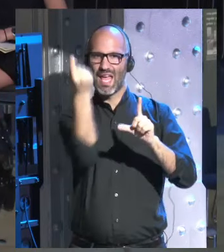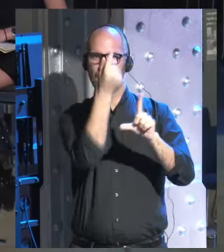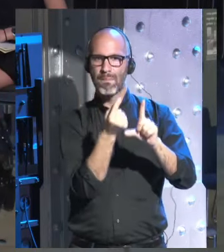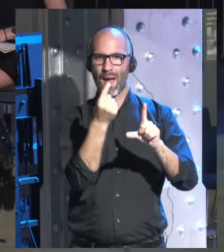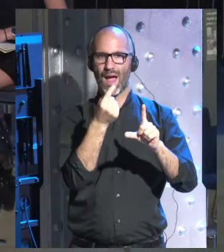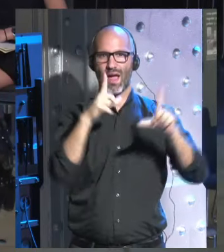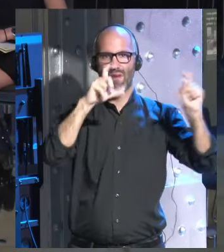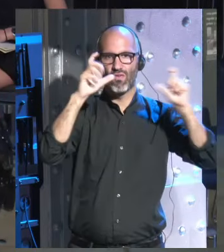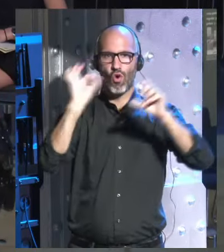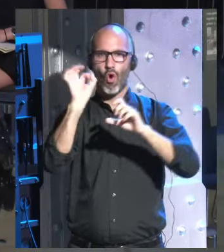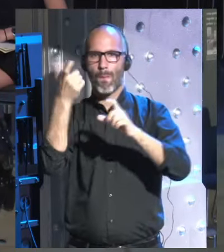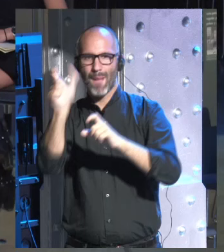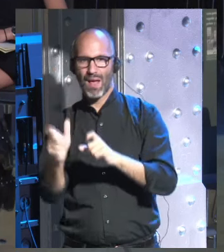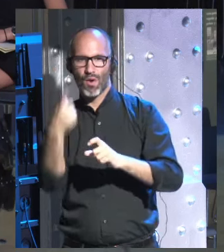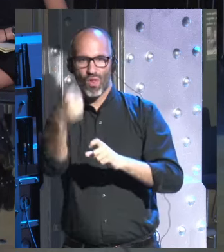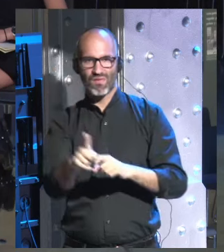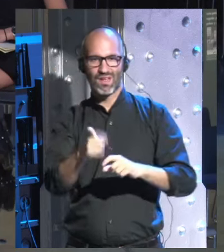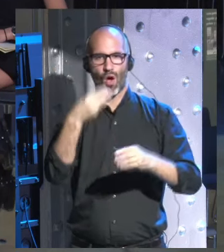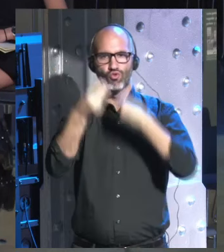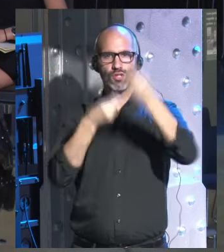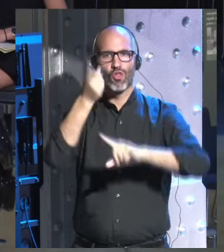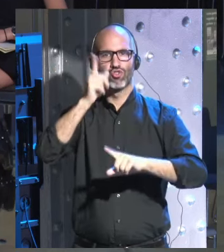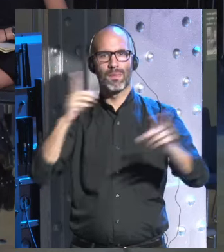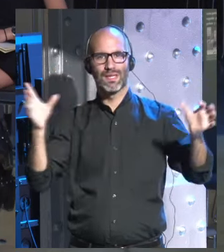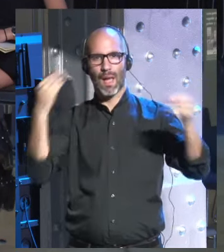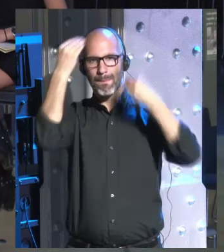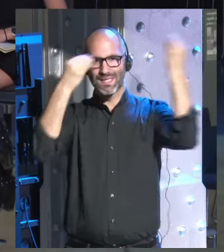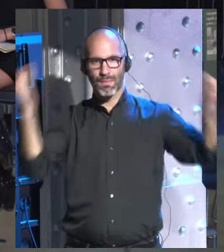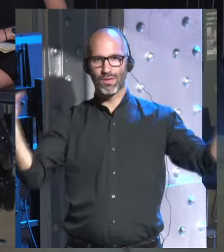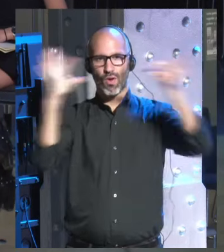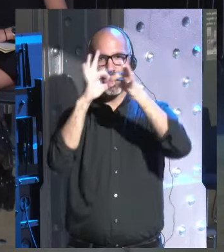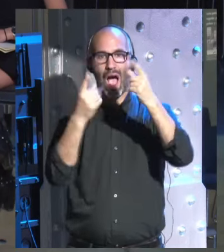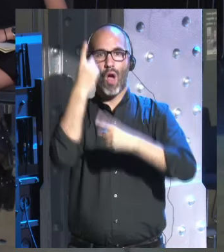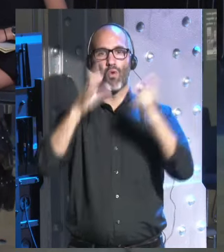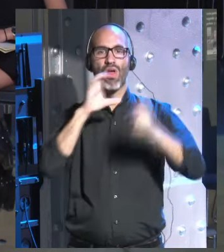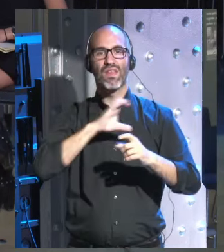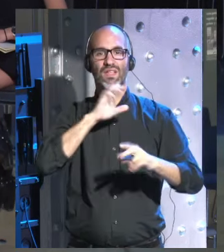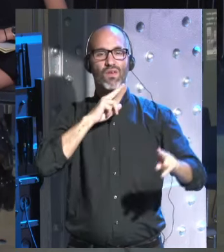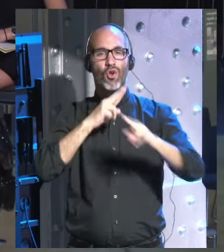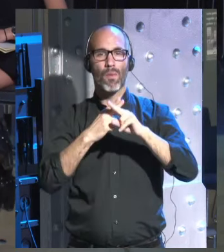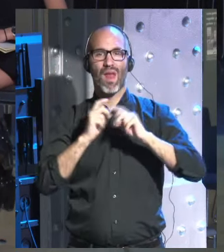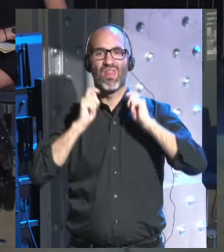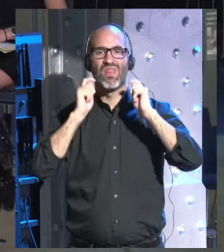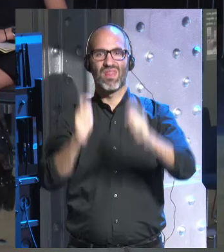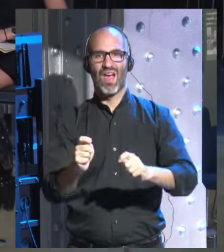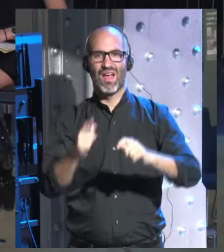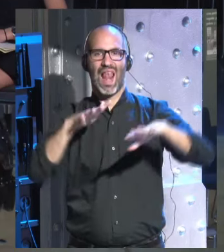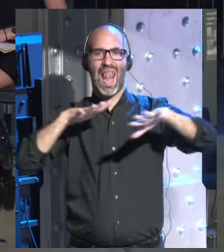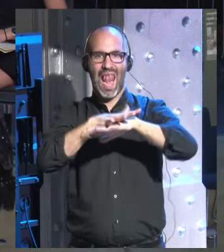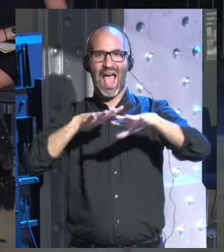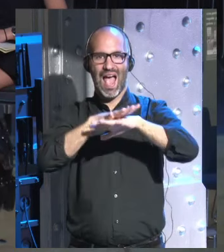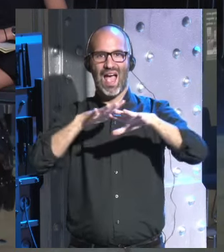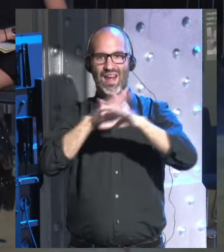utilizando directamente pensamientos algunos científicos lo llaman la red